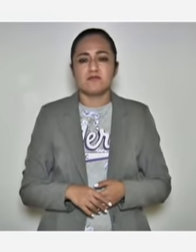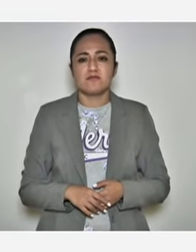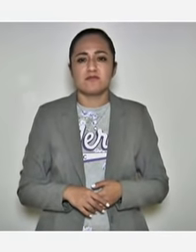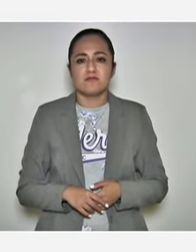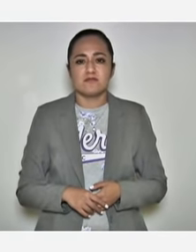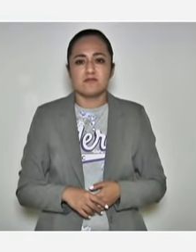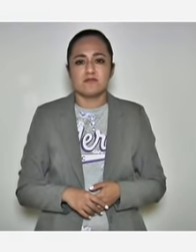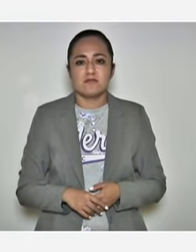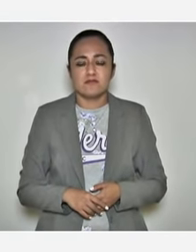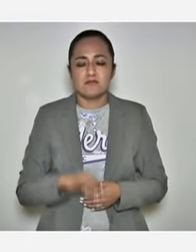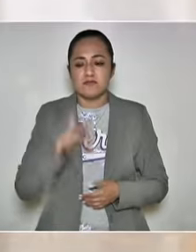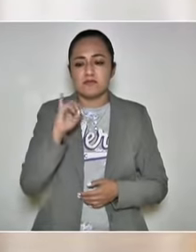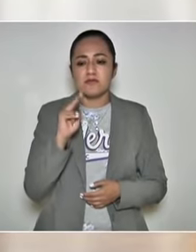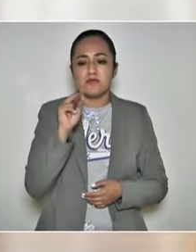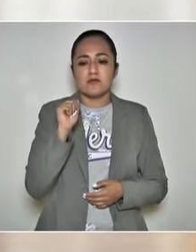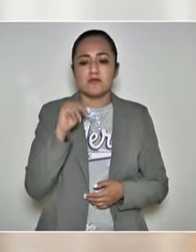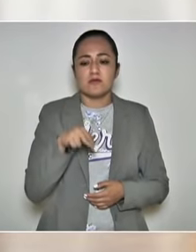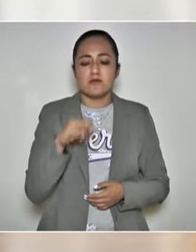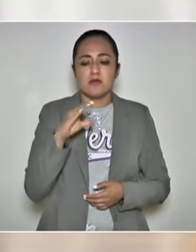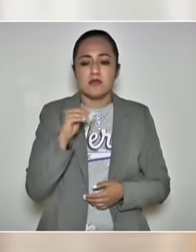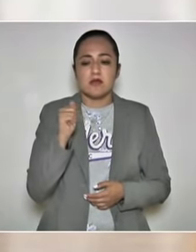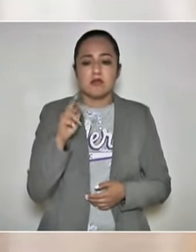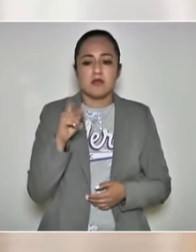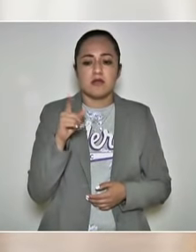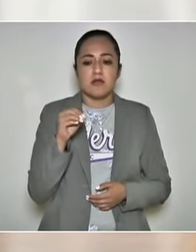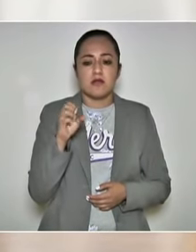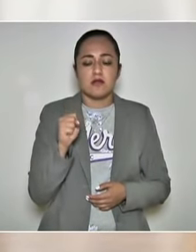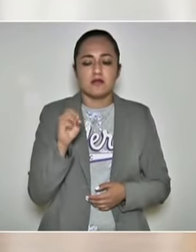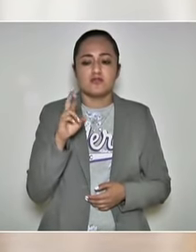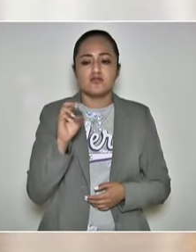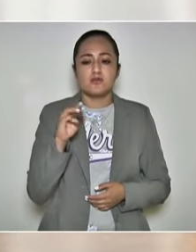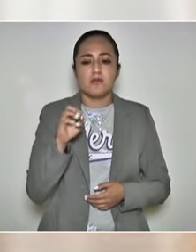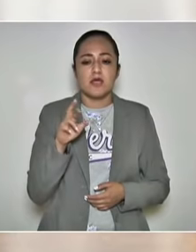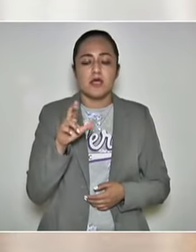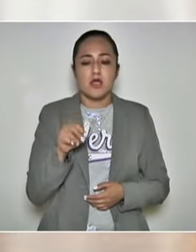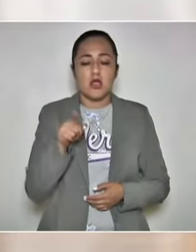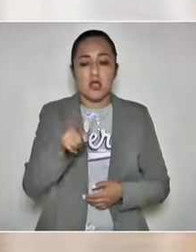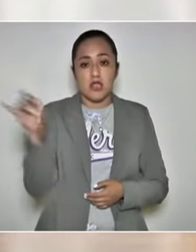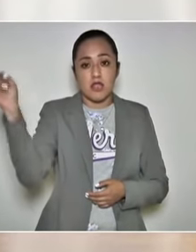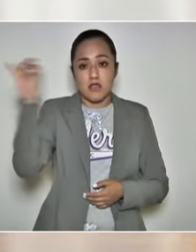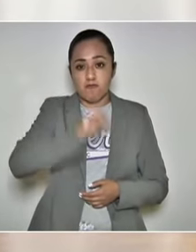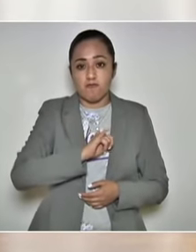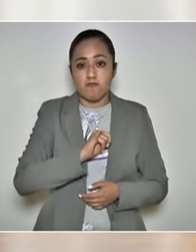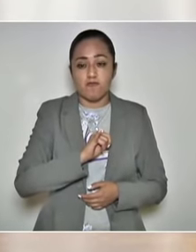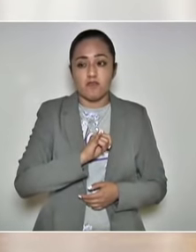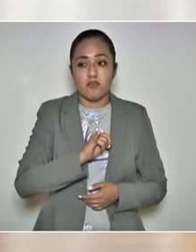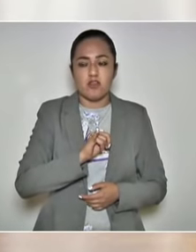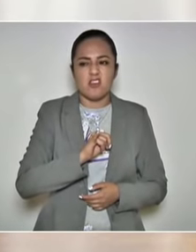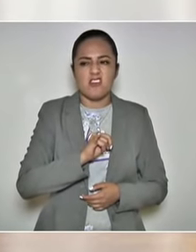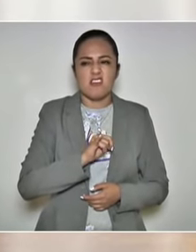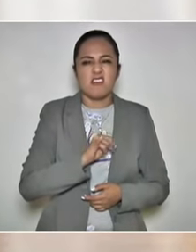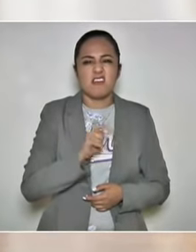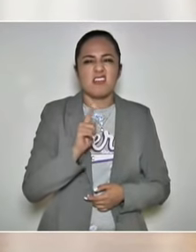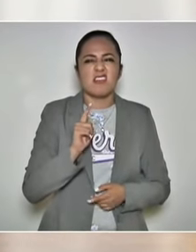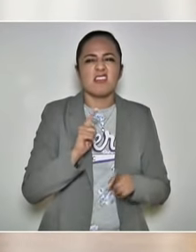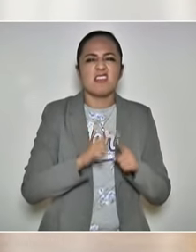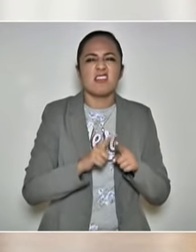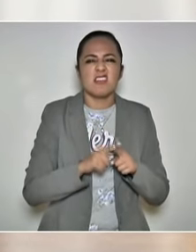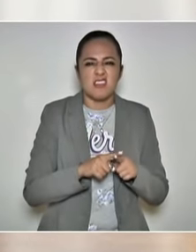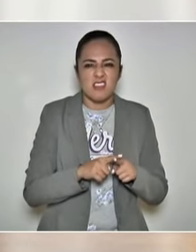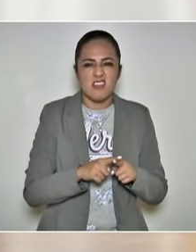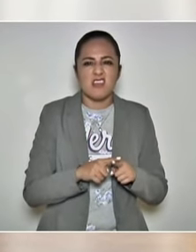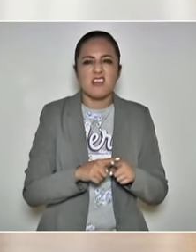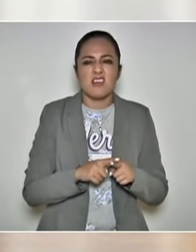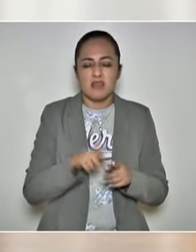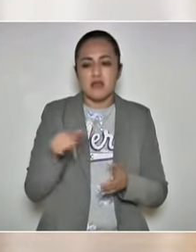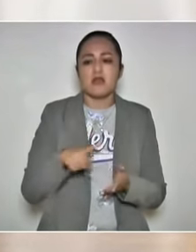Juan Carlos Romero Abraham, ¿era el jefe del qué? De